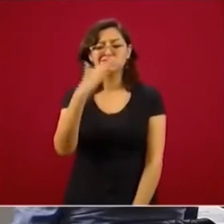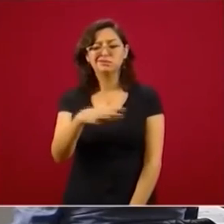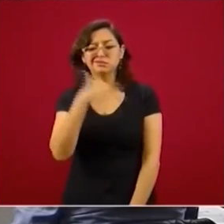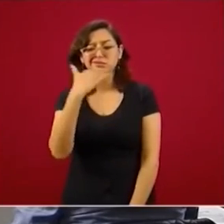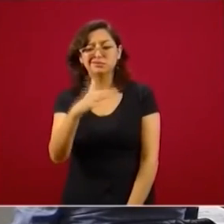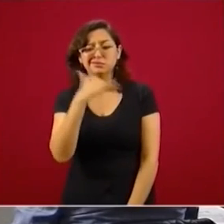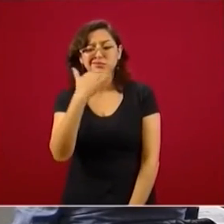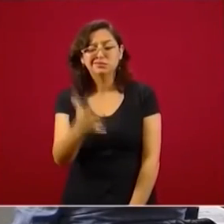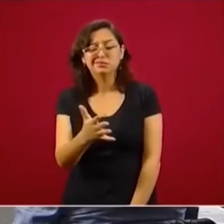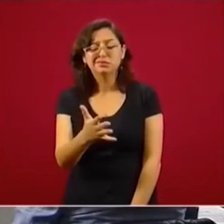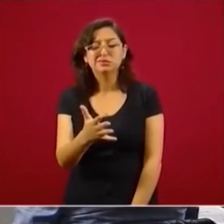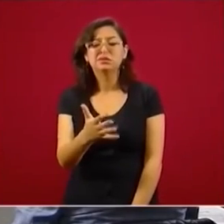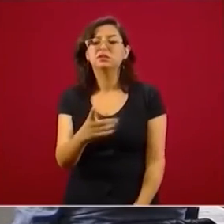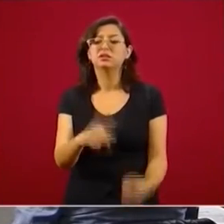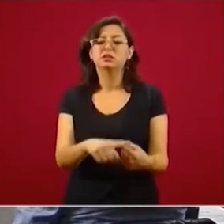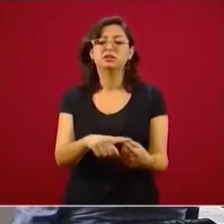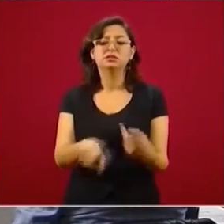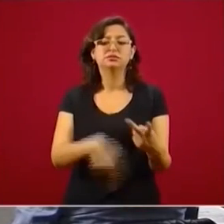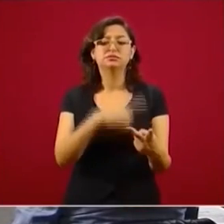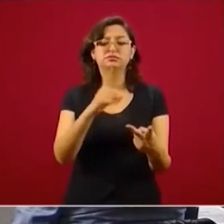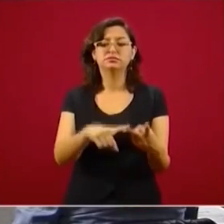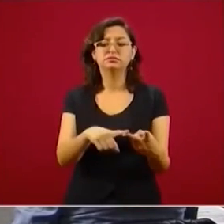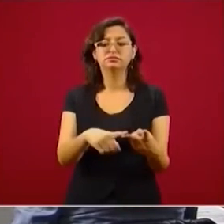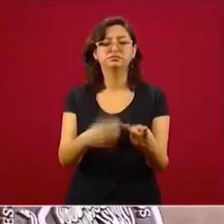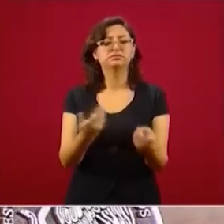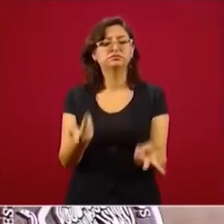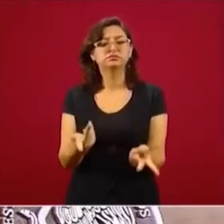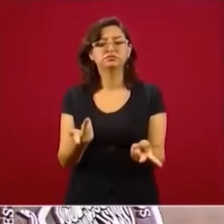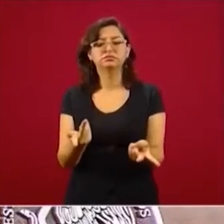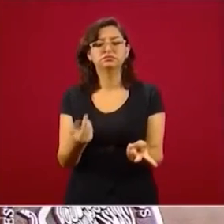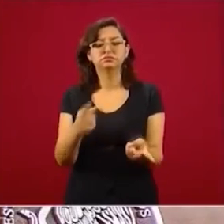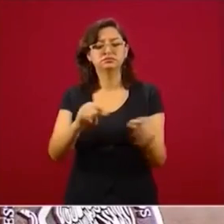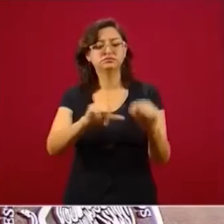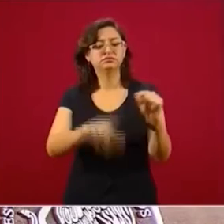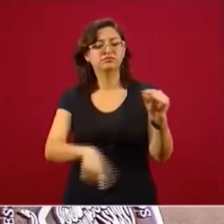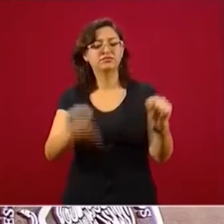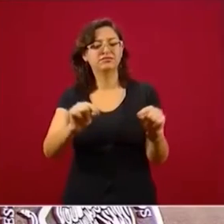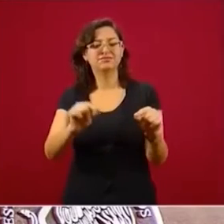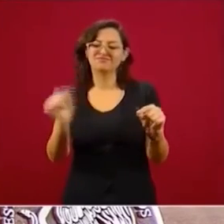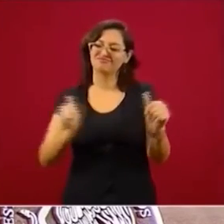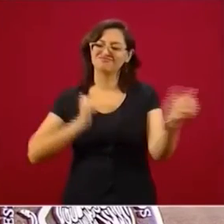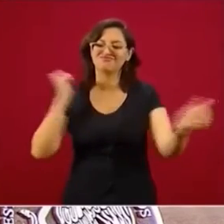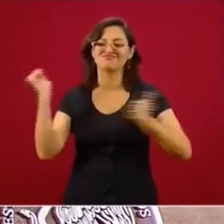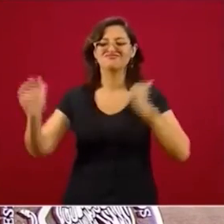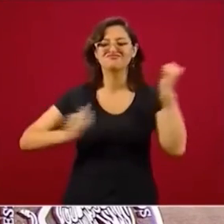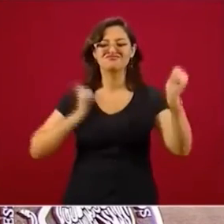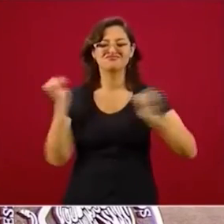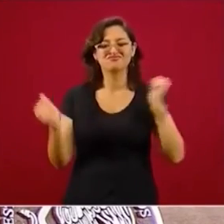van a seguir viendo a México como tierra de conquista,